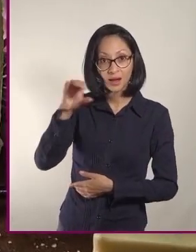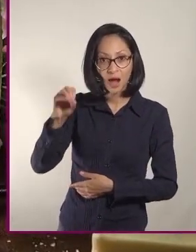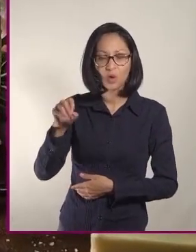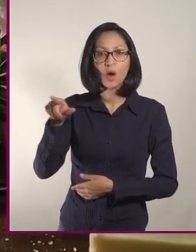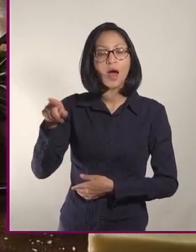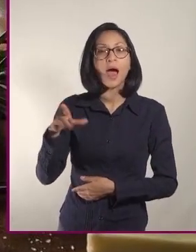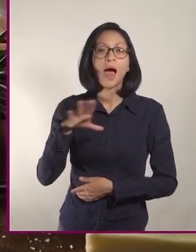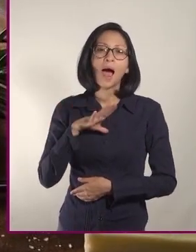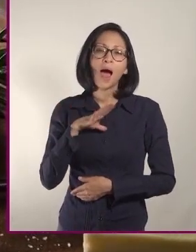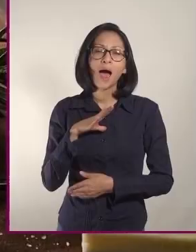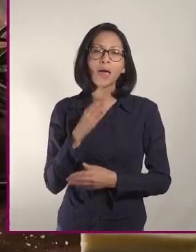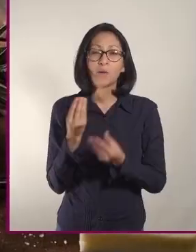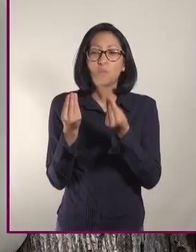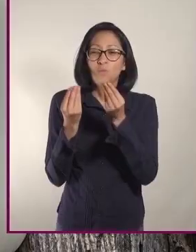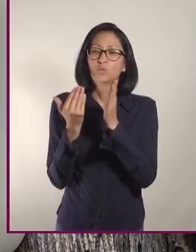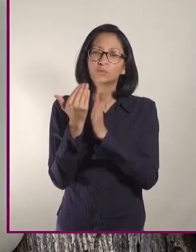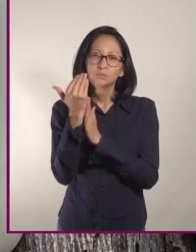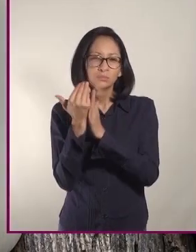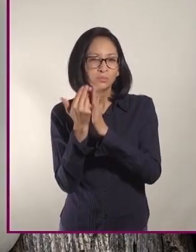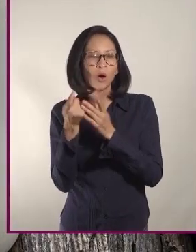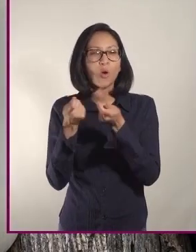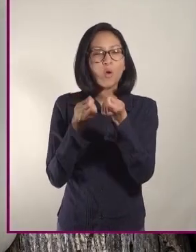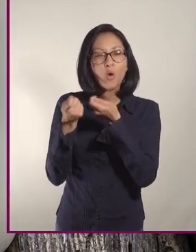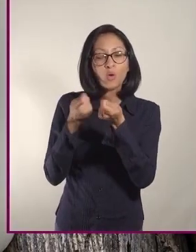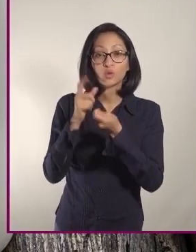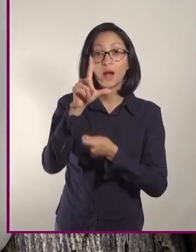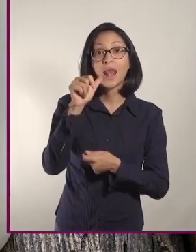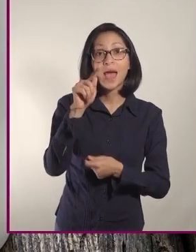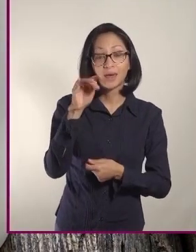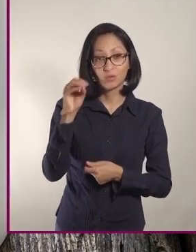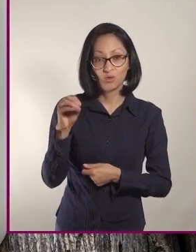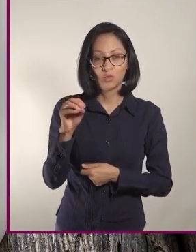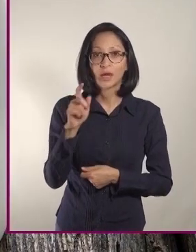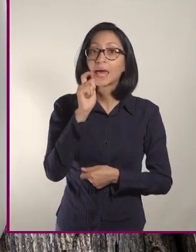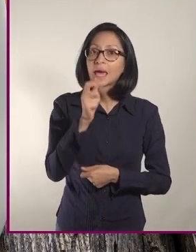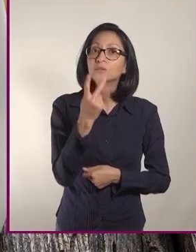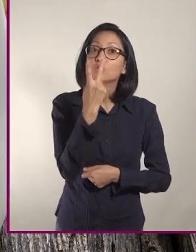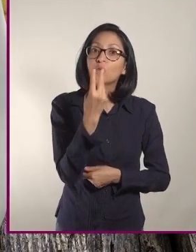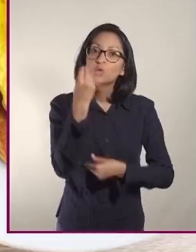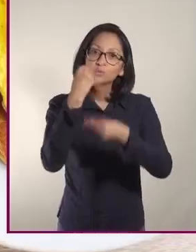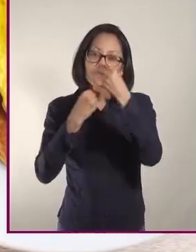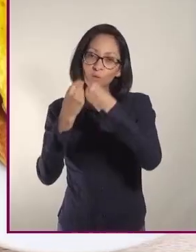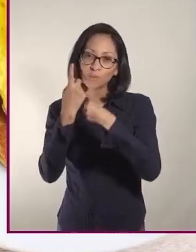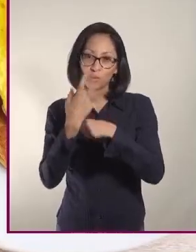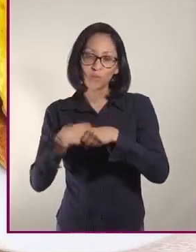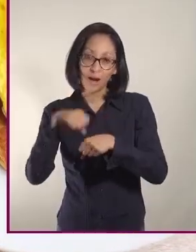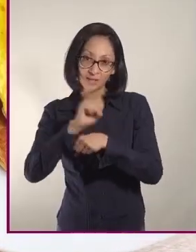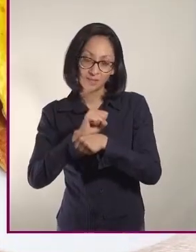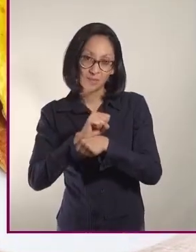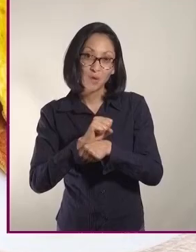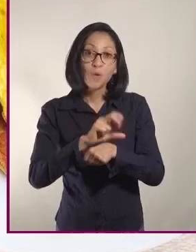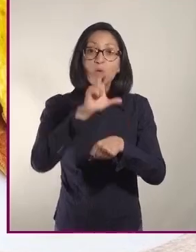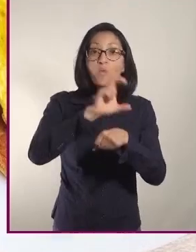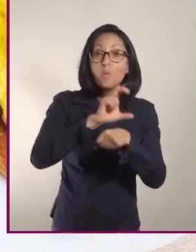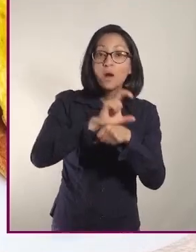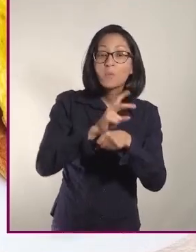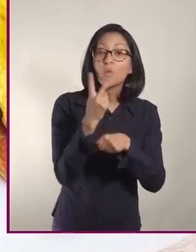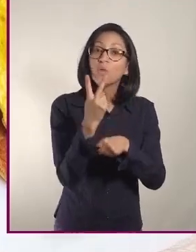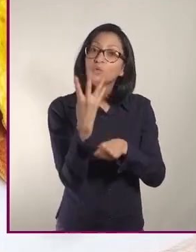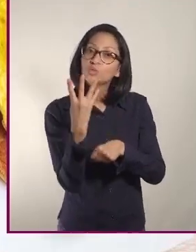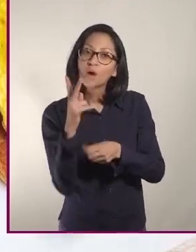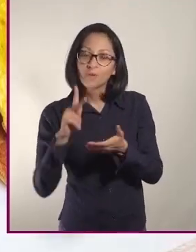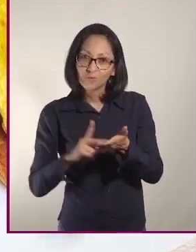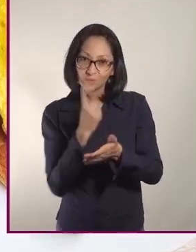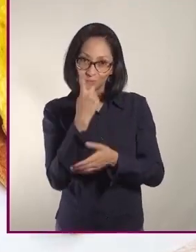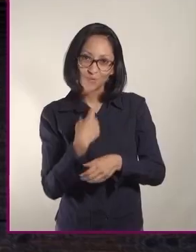bajo a moderado de lácteos, aproximadamente 2 raciones a la semana. De huevos, de 2 a 4 veces